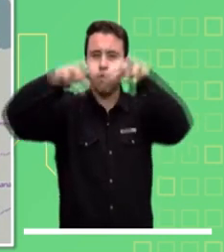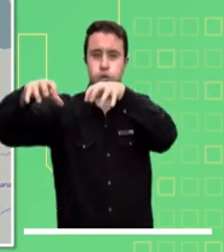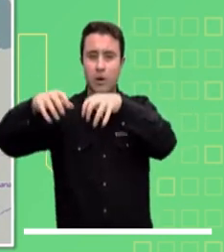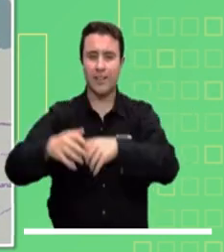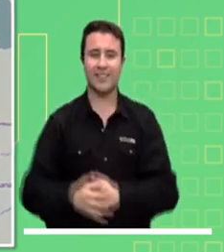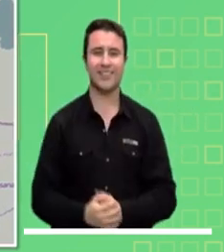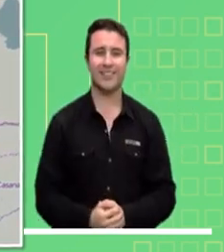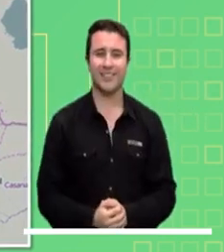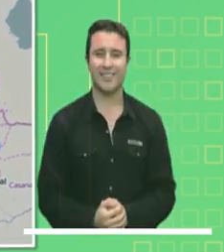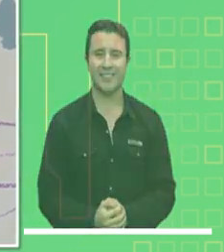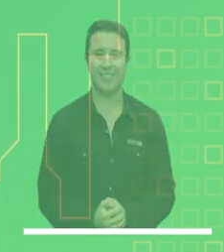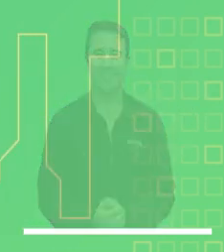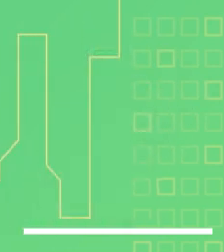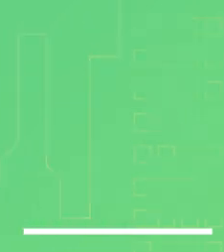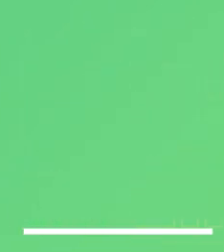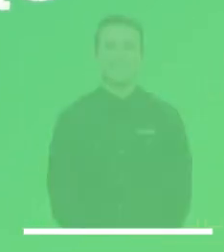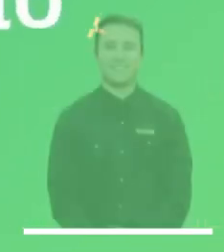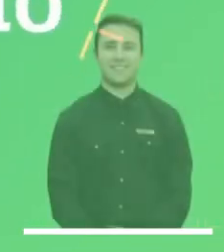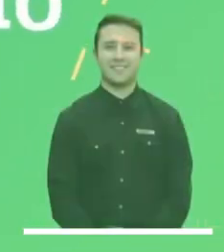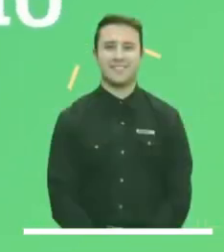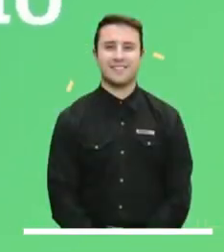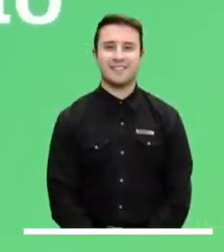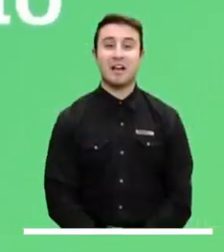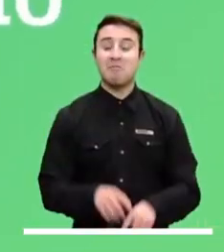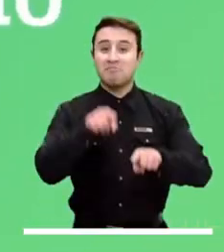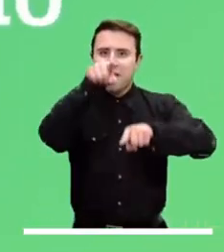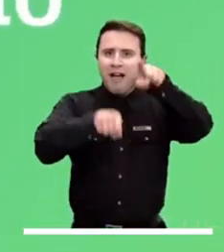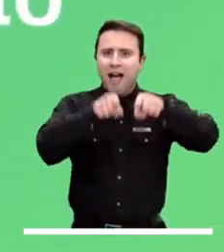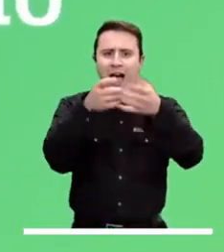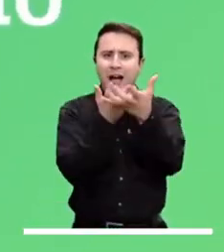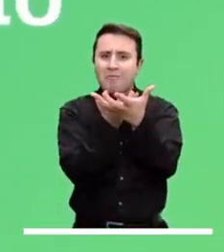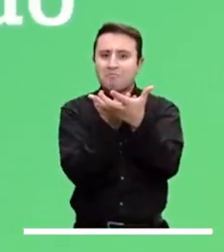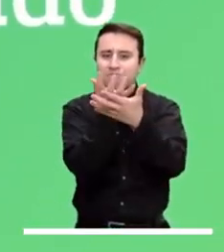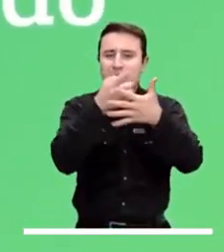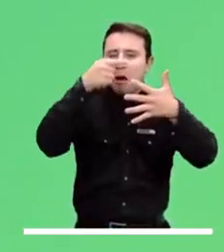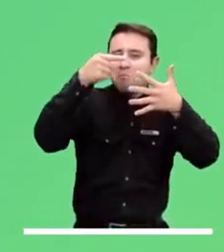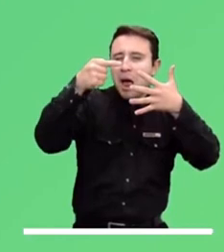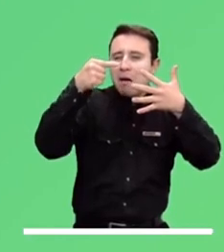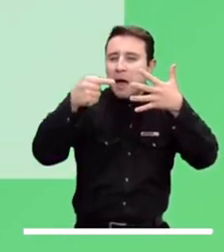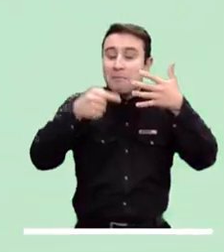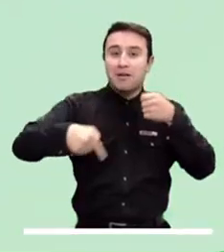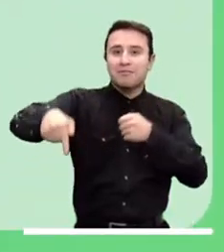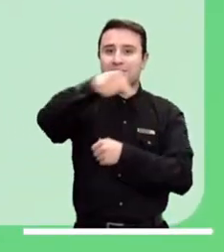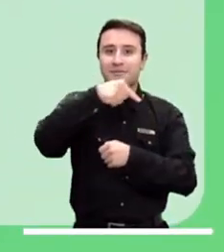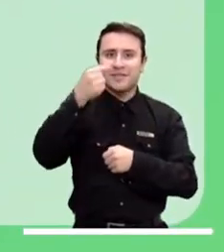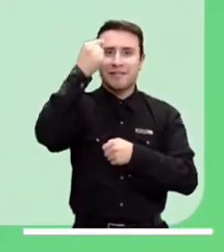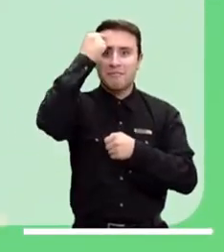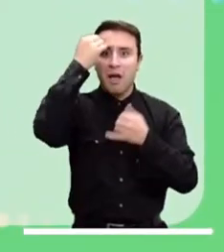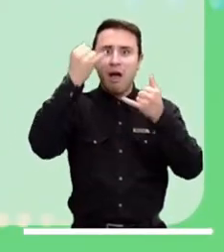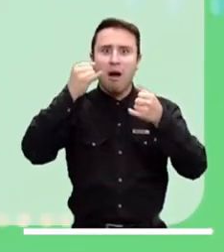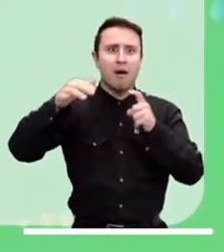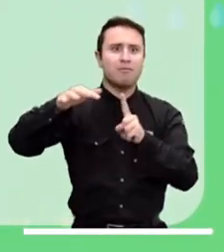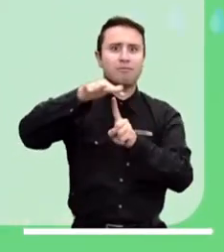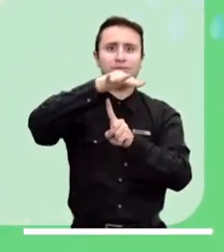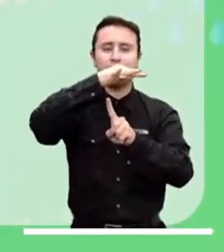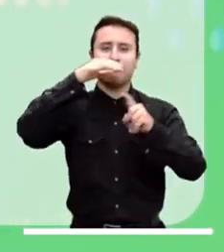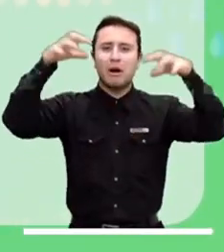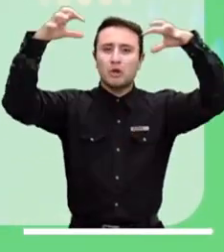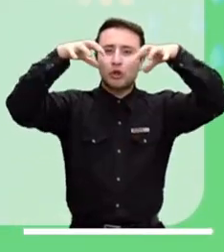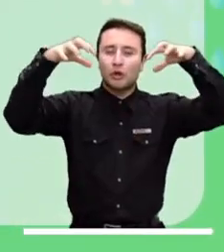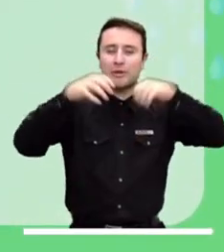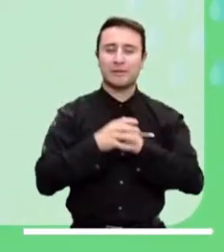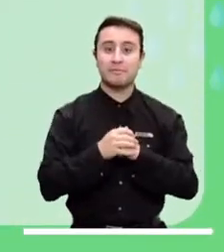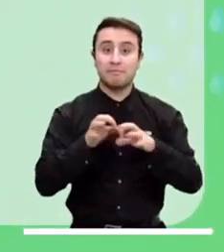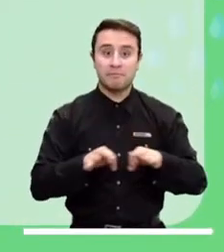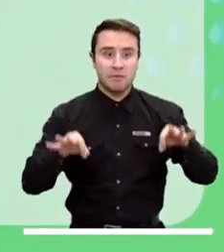Pacífico, así como en el occidente del mar Caribe. Estas son algunas recomendaciones para tener en cuenta durante esta temporada de